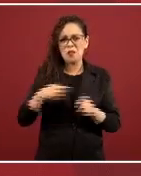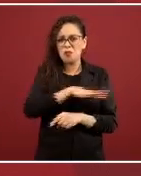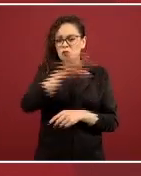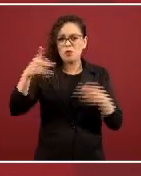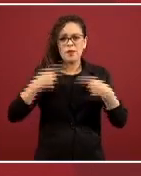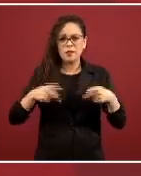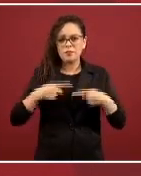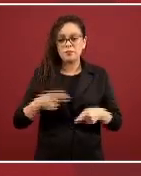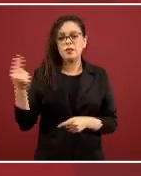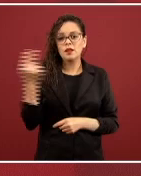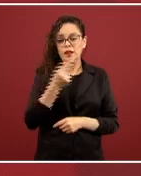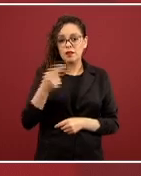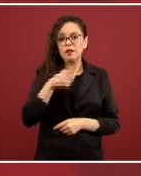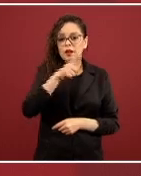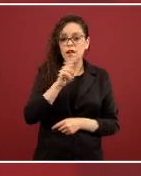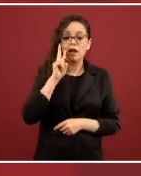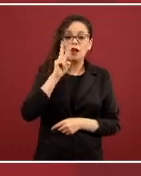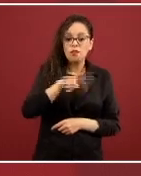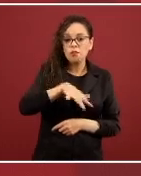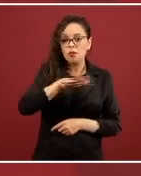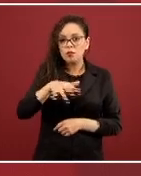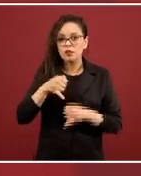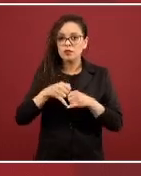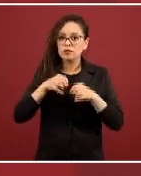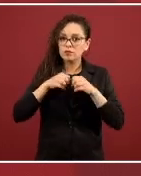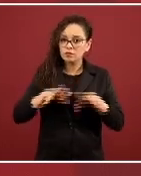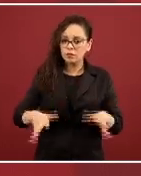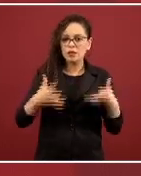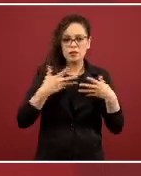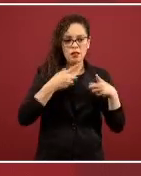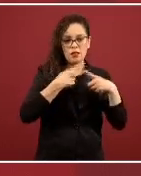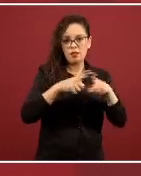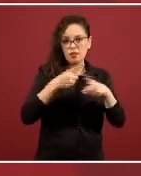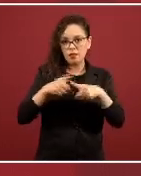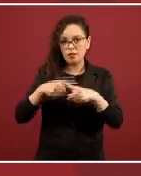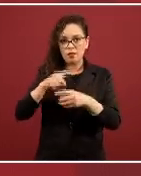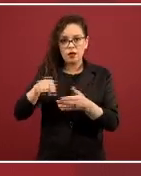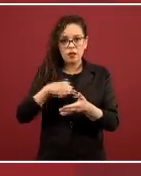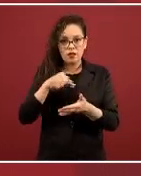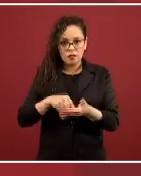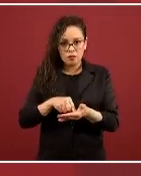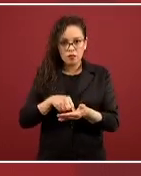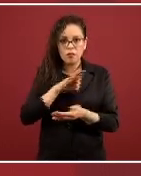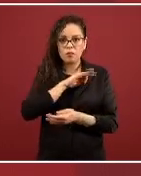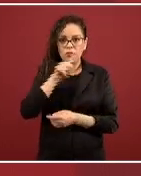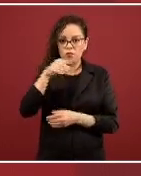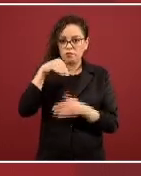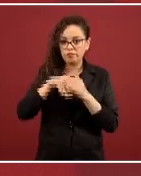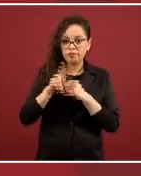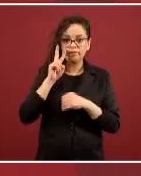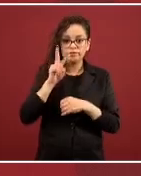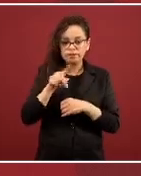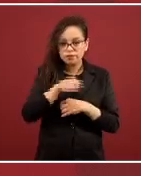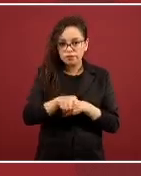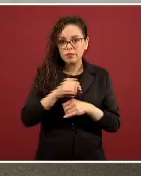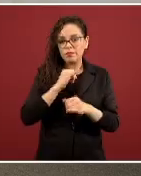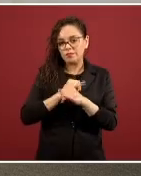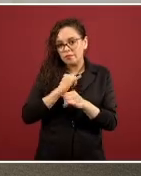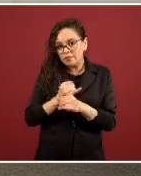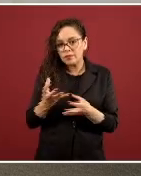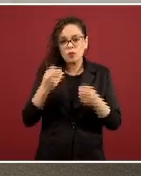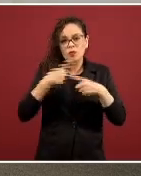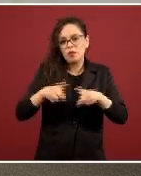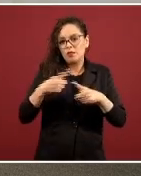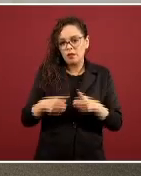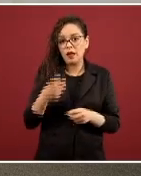También hay otros mecanismos de información que le permitirían entender el fundamento científico de las